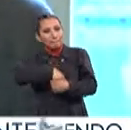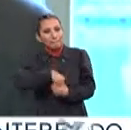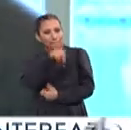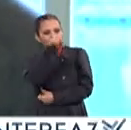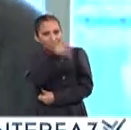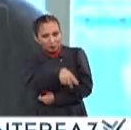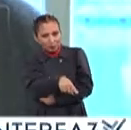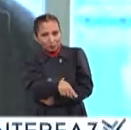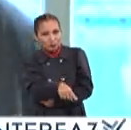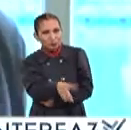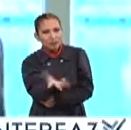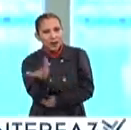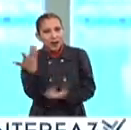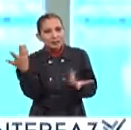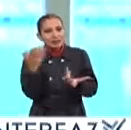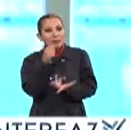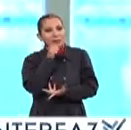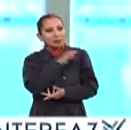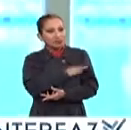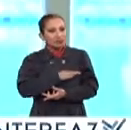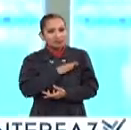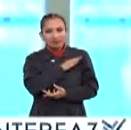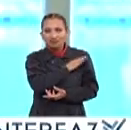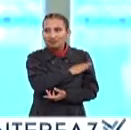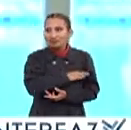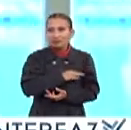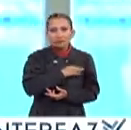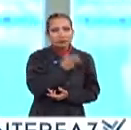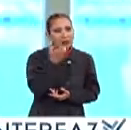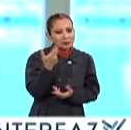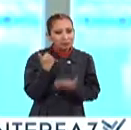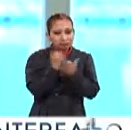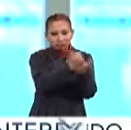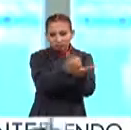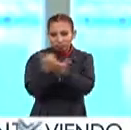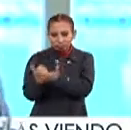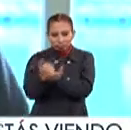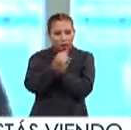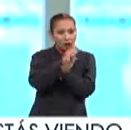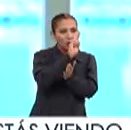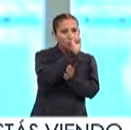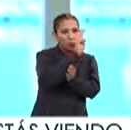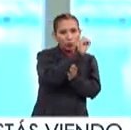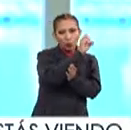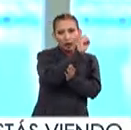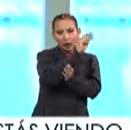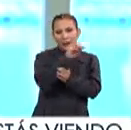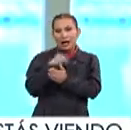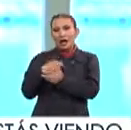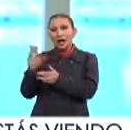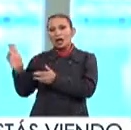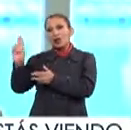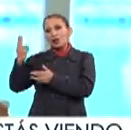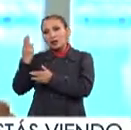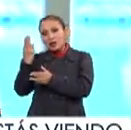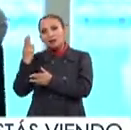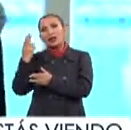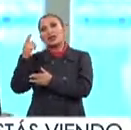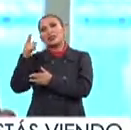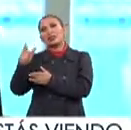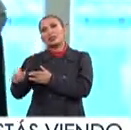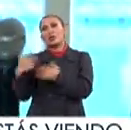de ella Celebrar también esta colaboración Entre la UNAM Y la Freie Universität